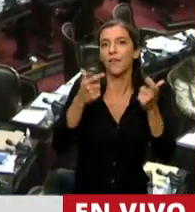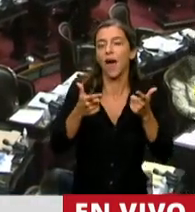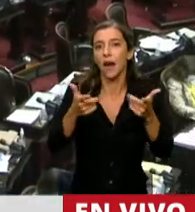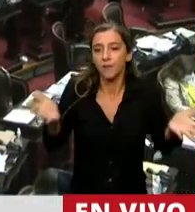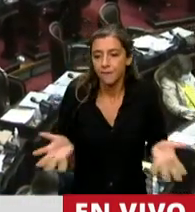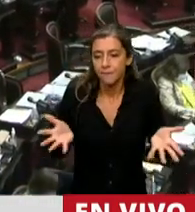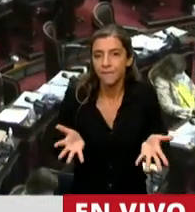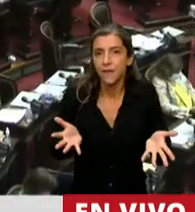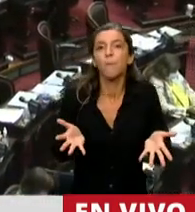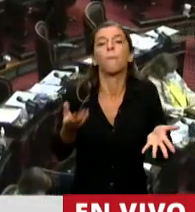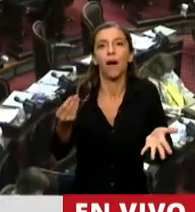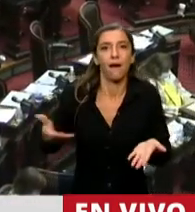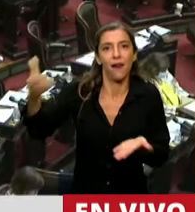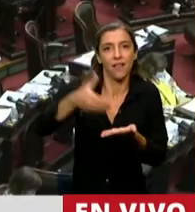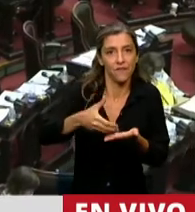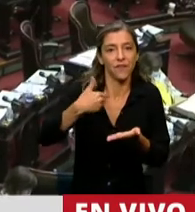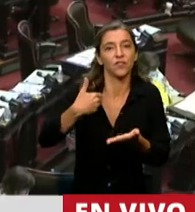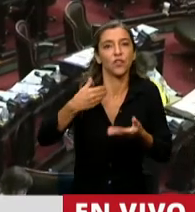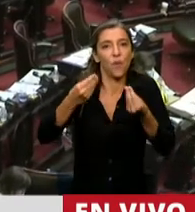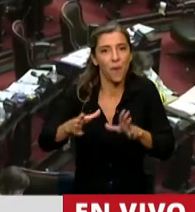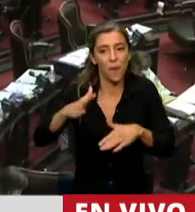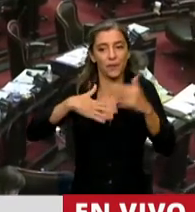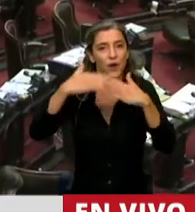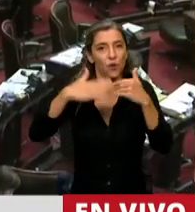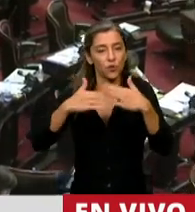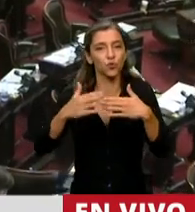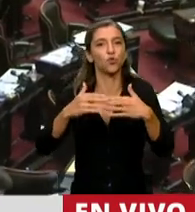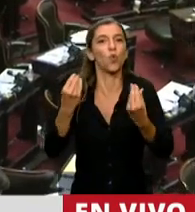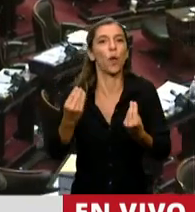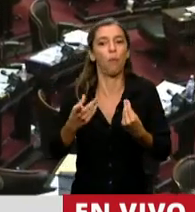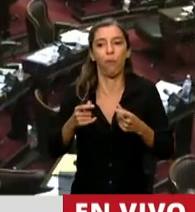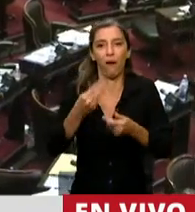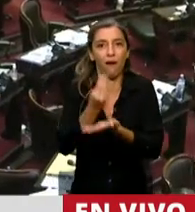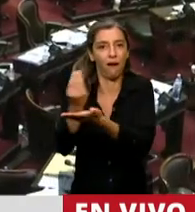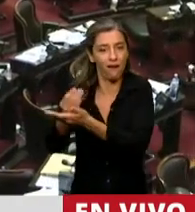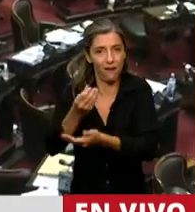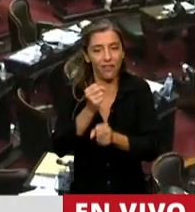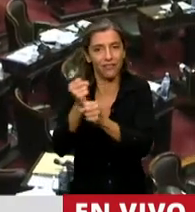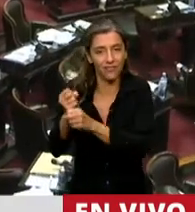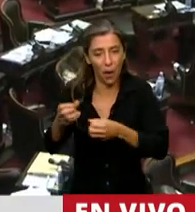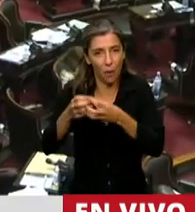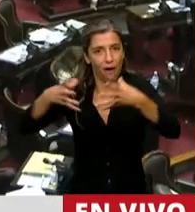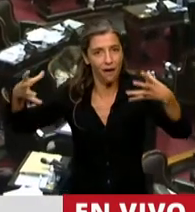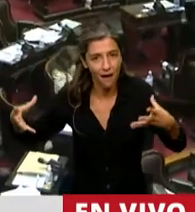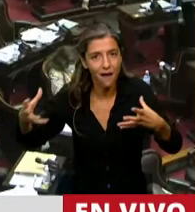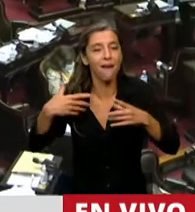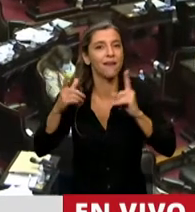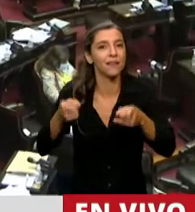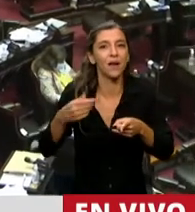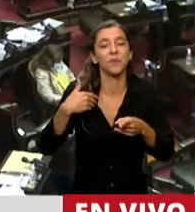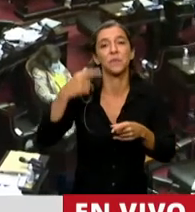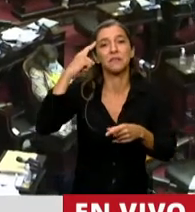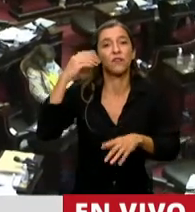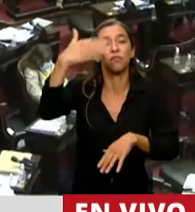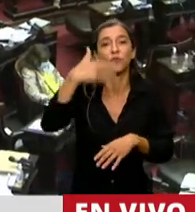los ahorros hacia la actividad de la construcción, promoviendo el rol del mercado de capitales y disminuyendo